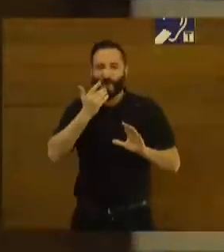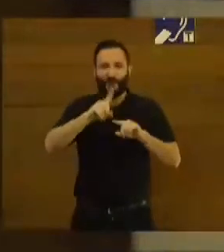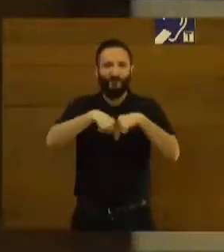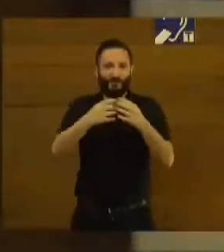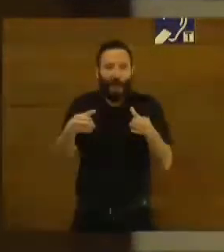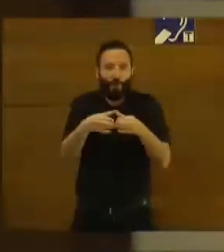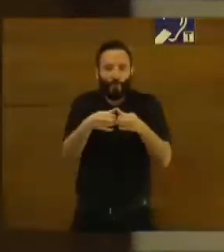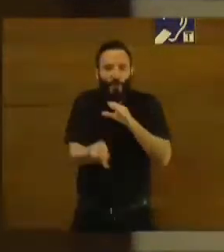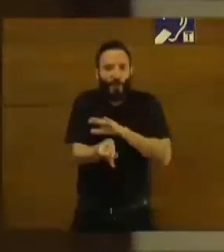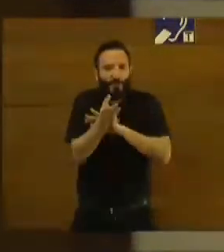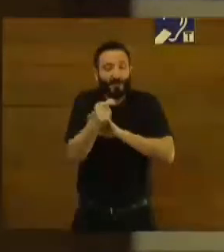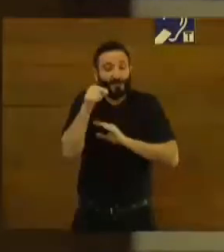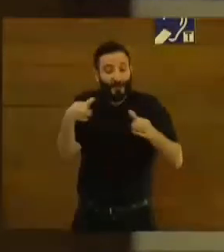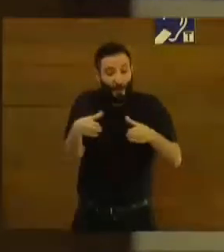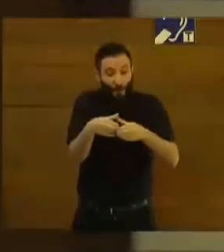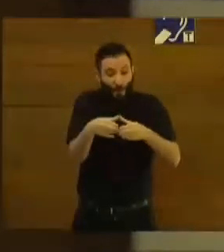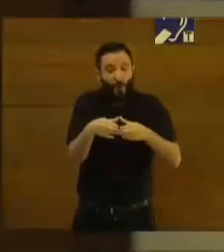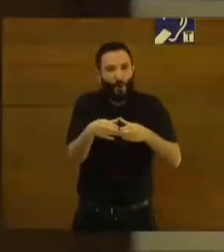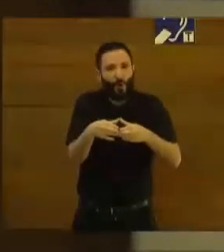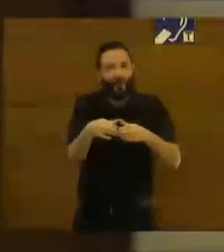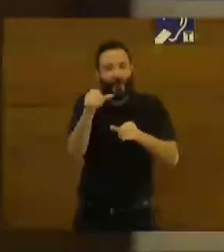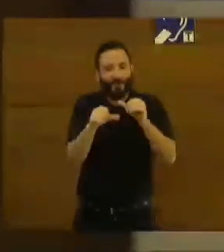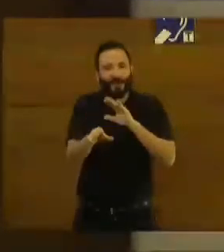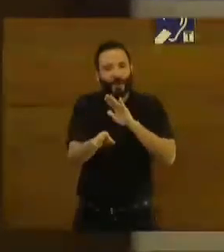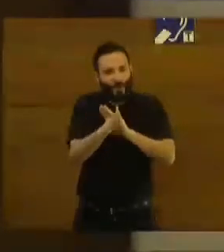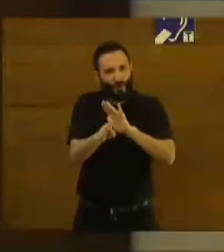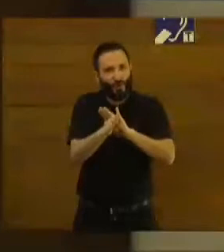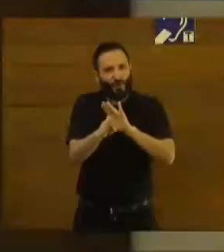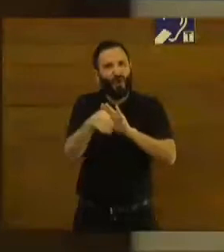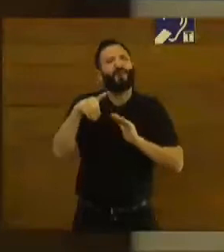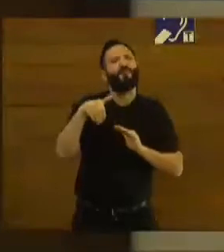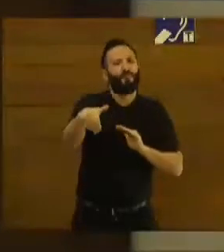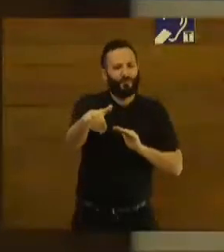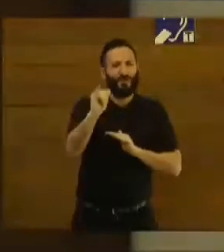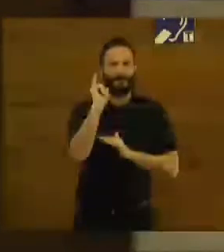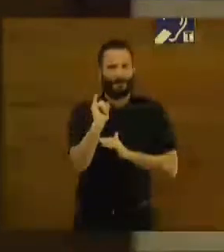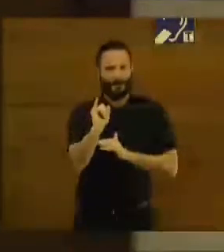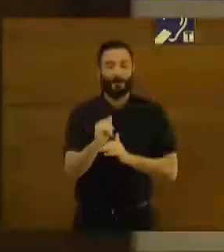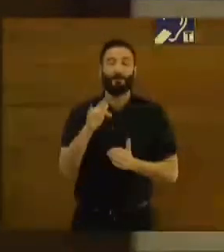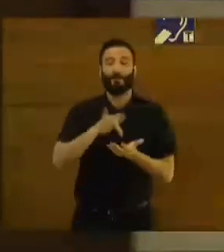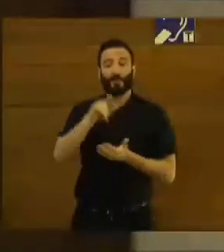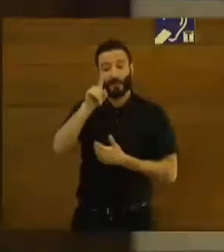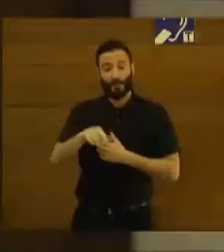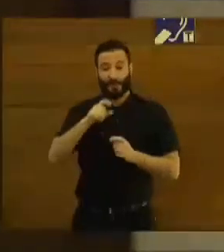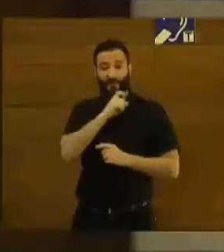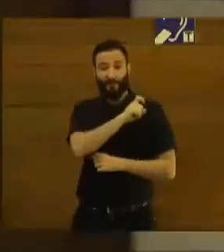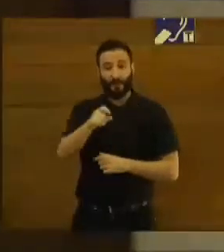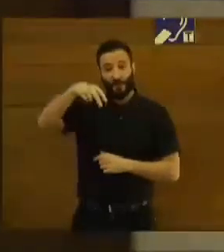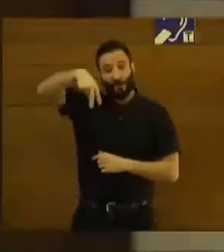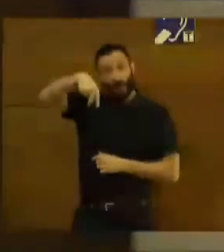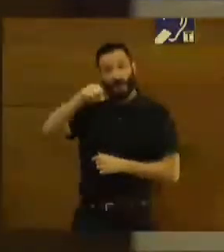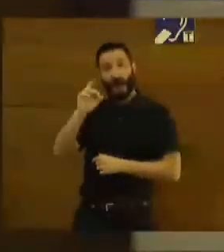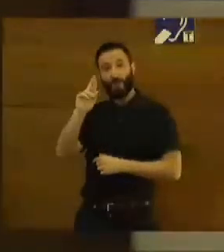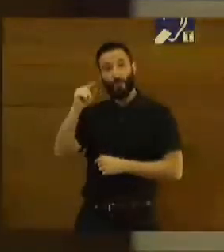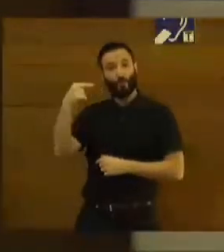que da lugar a que esto siga teniendo futuro. Y hemos creado en torno a la Fundación Naturgy